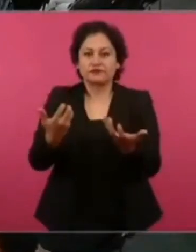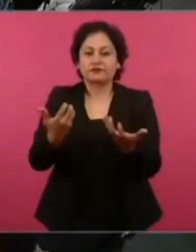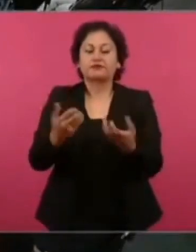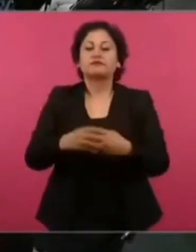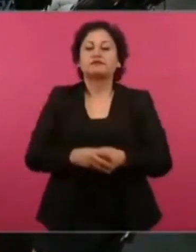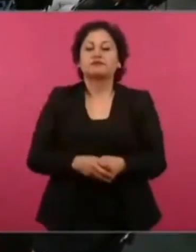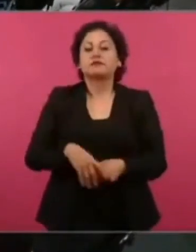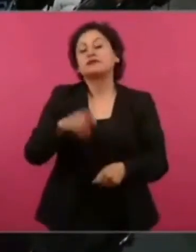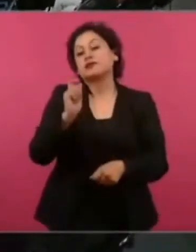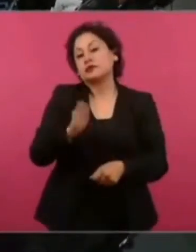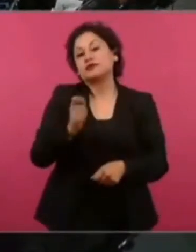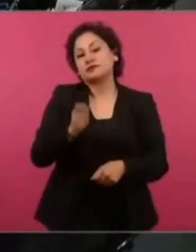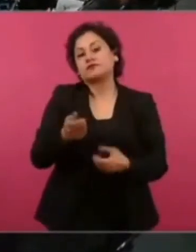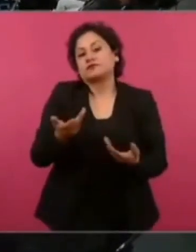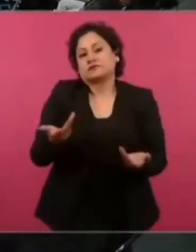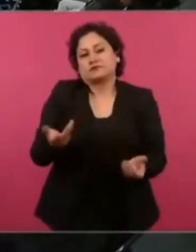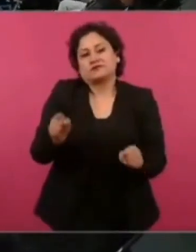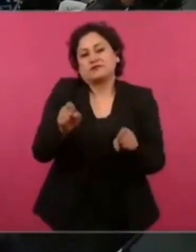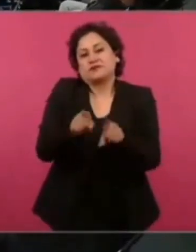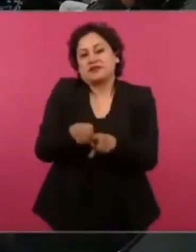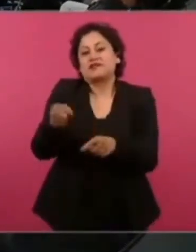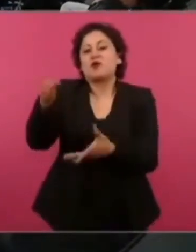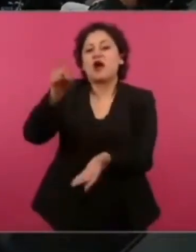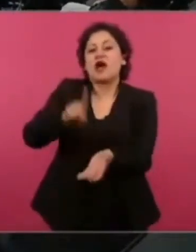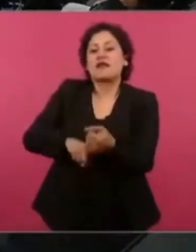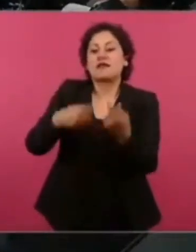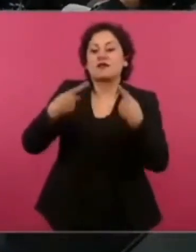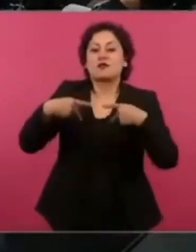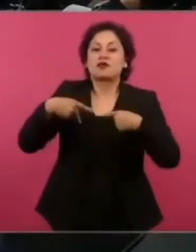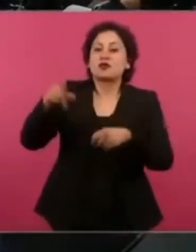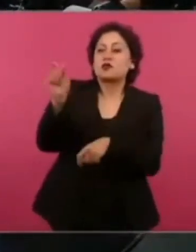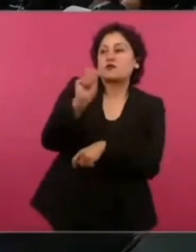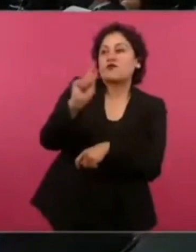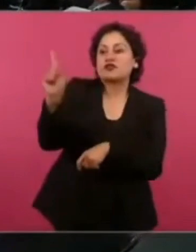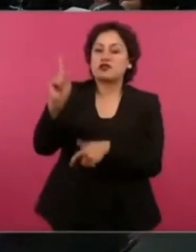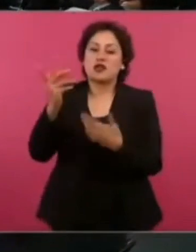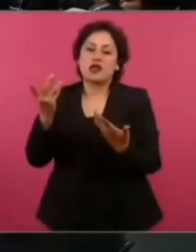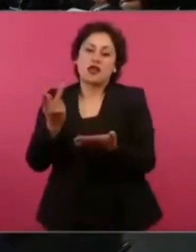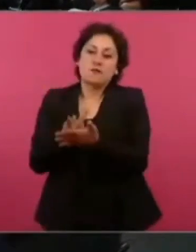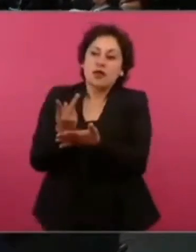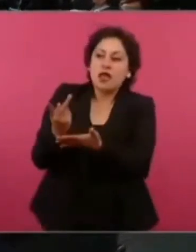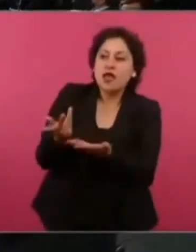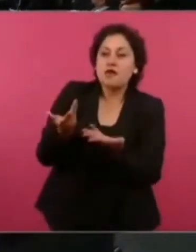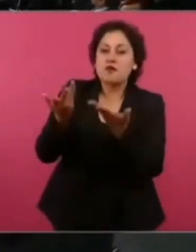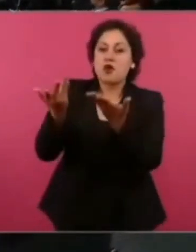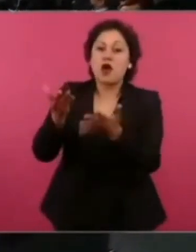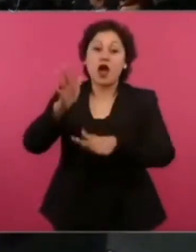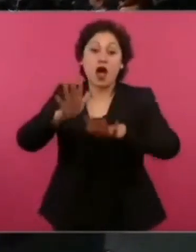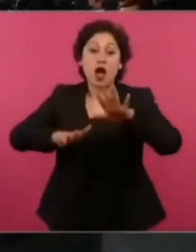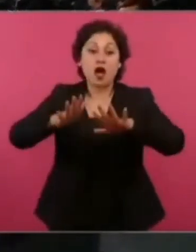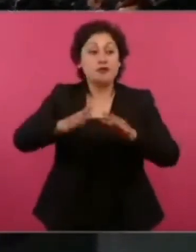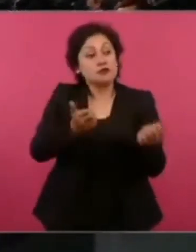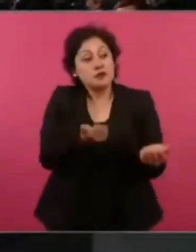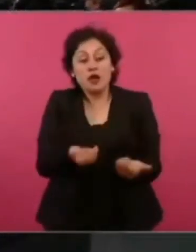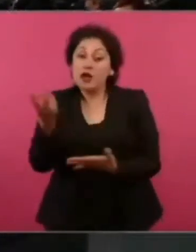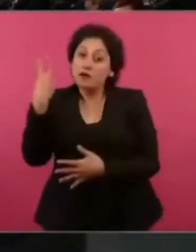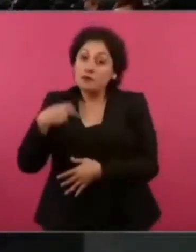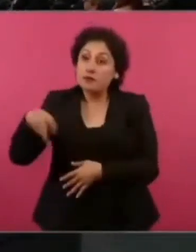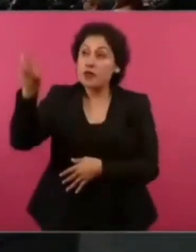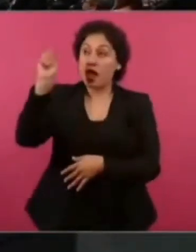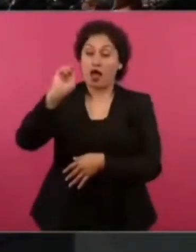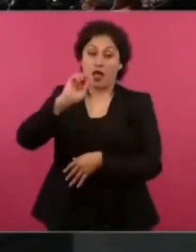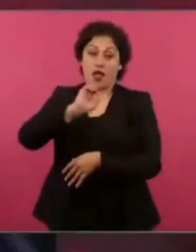también financiaban a intelectuales y les daban premios, a veces se los llevaban a España y los